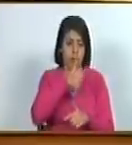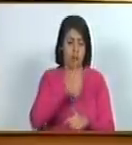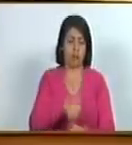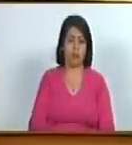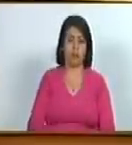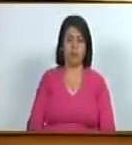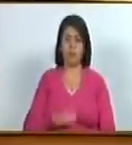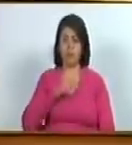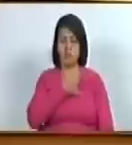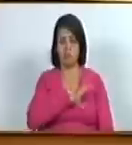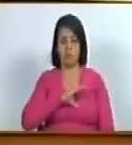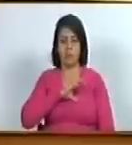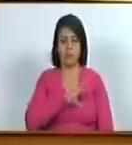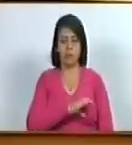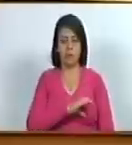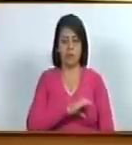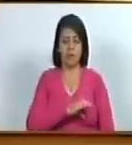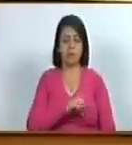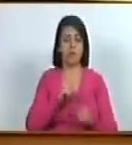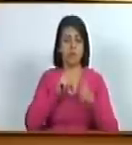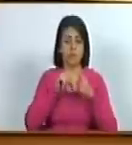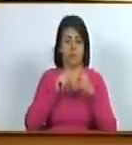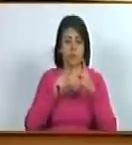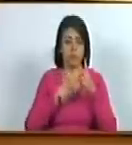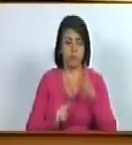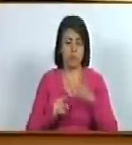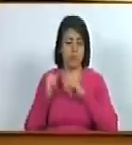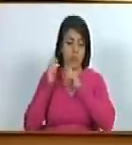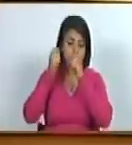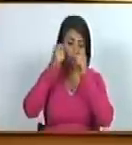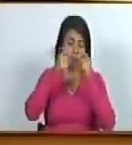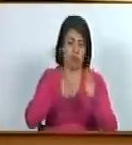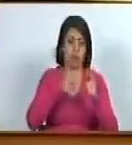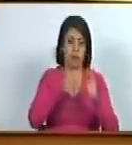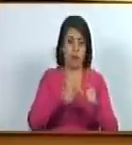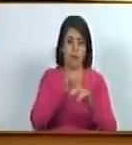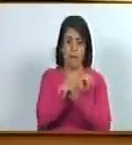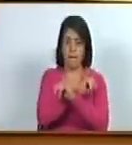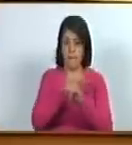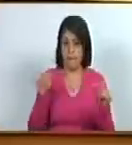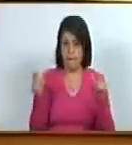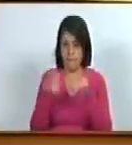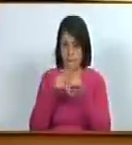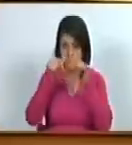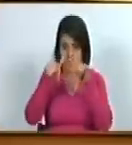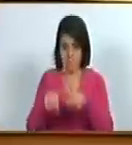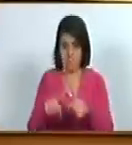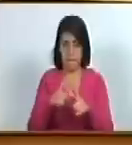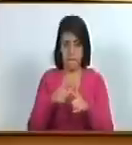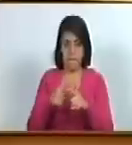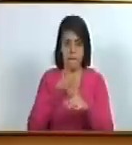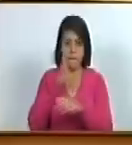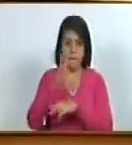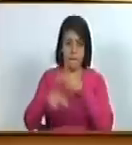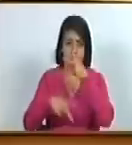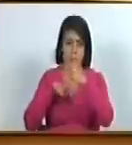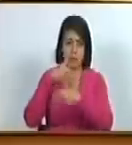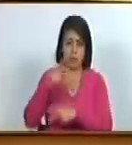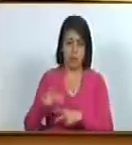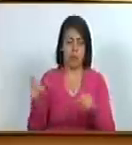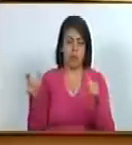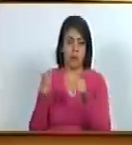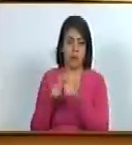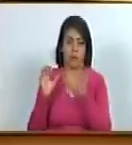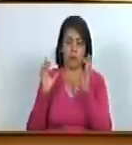comisiona a la comisión mixta para que concluida la sesión originaria del día de hoy proceda a